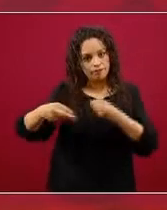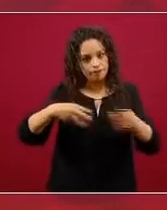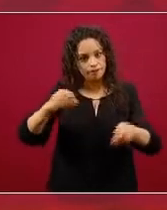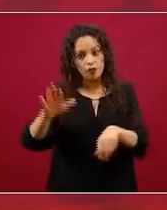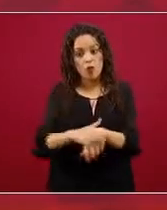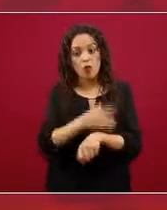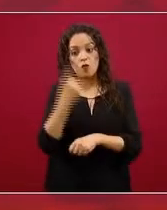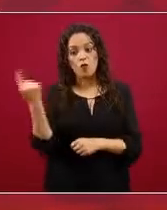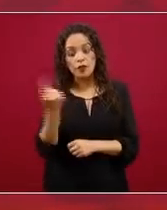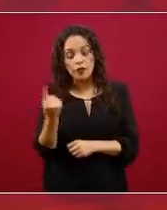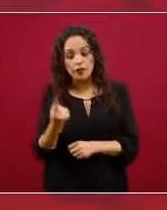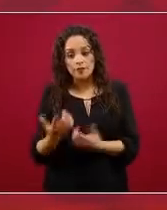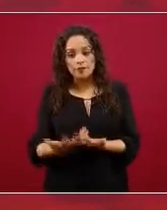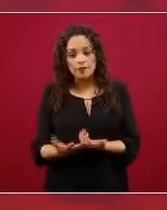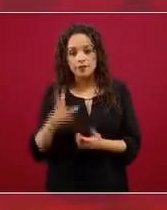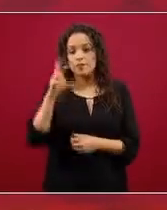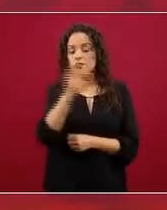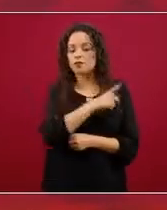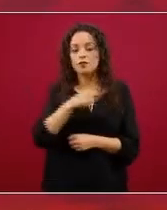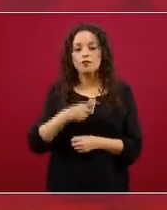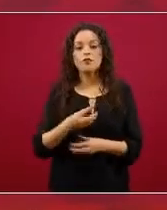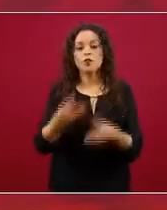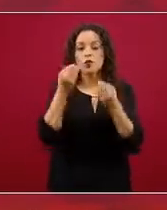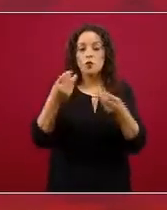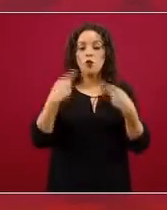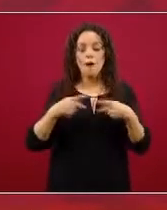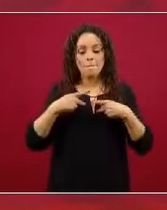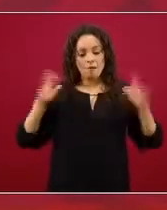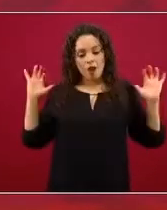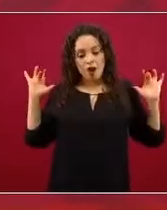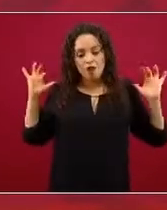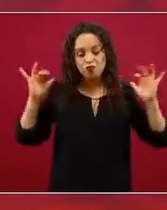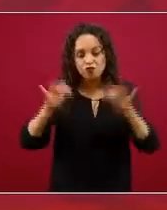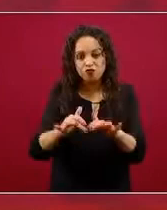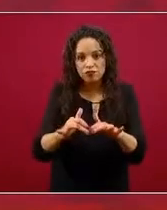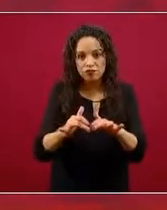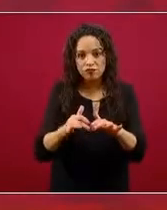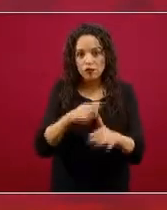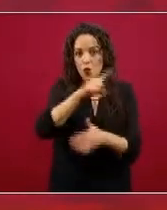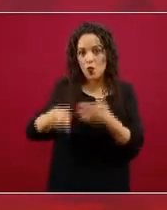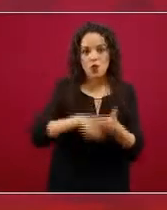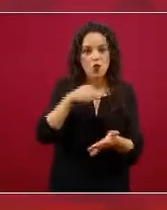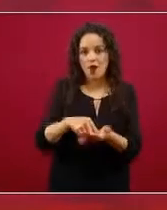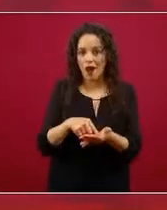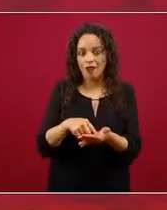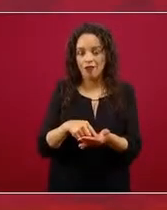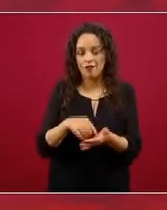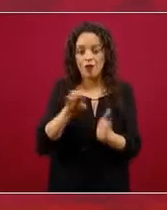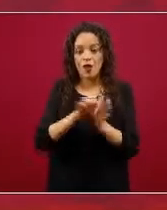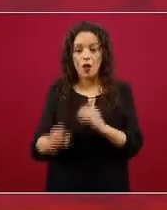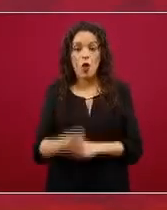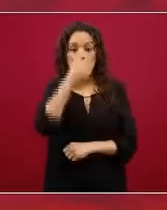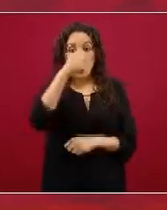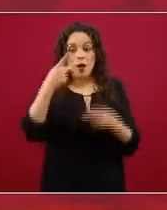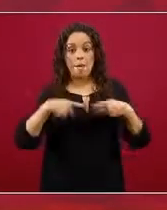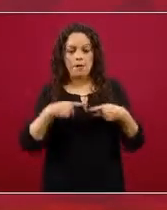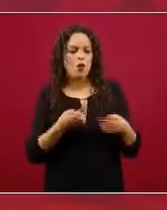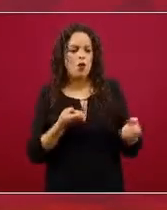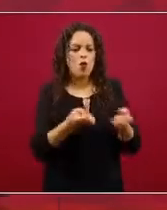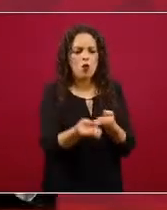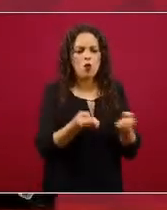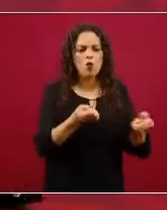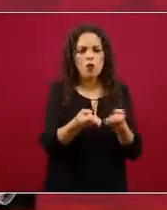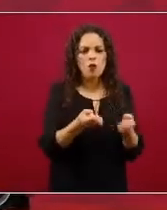de recomendar que no haya congregaciones públicas. No es lo mismo una persona entrenando por sí misma